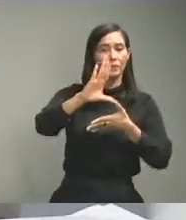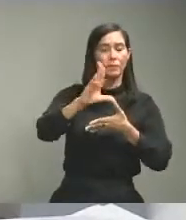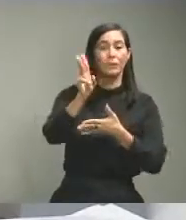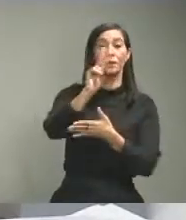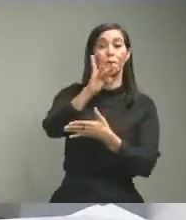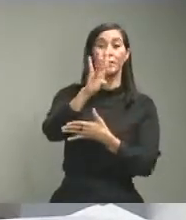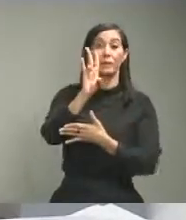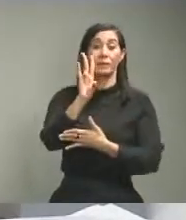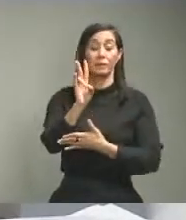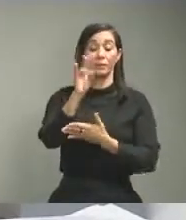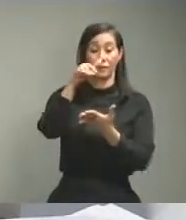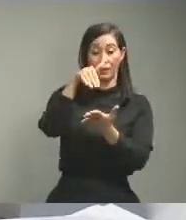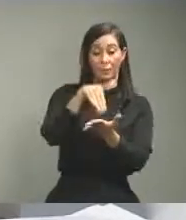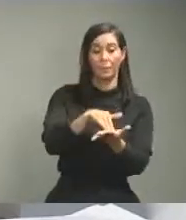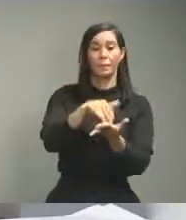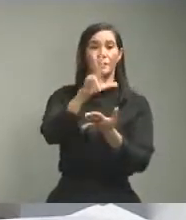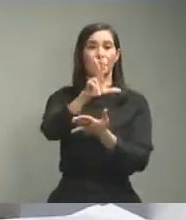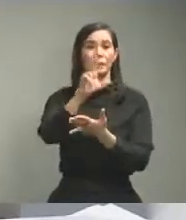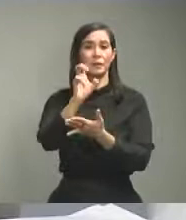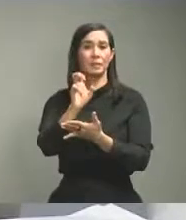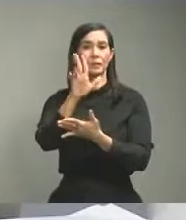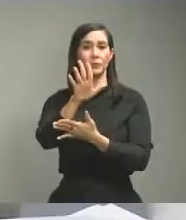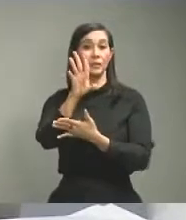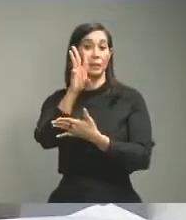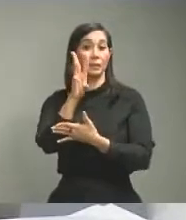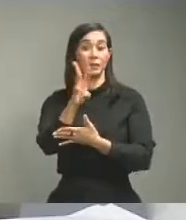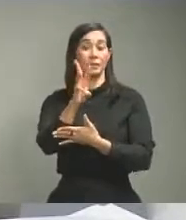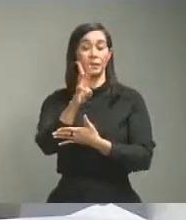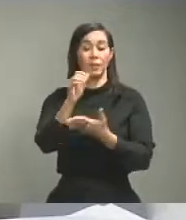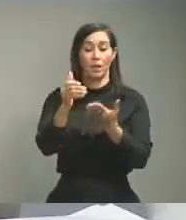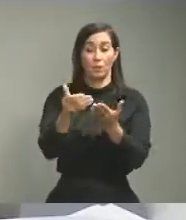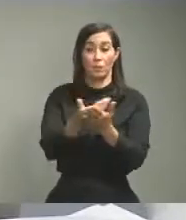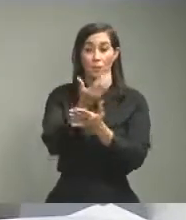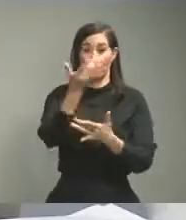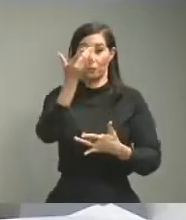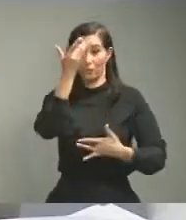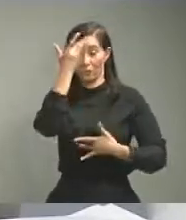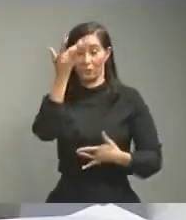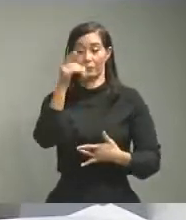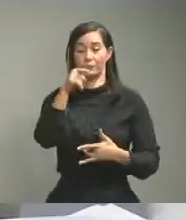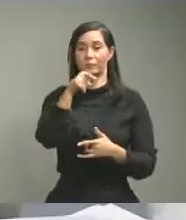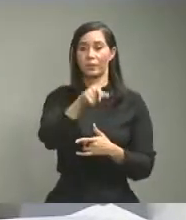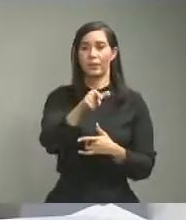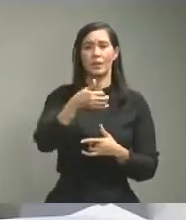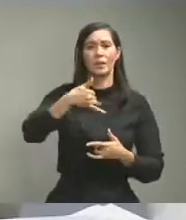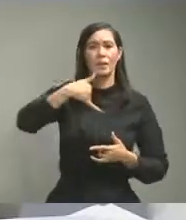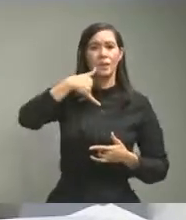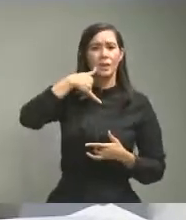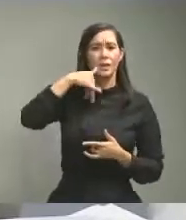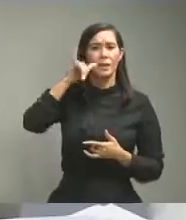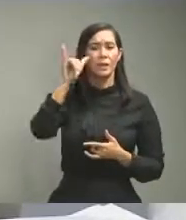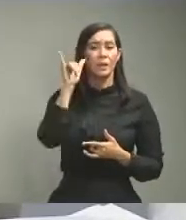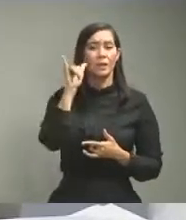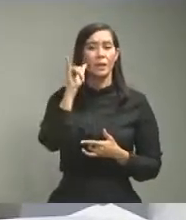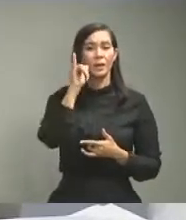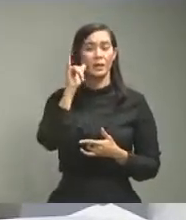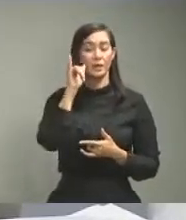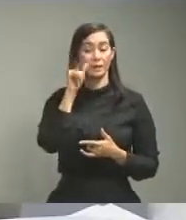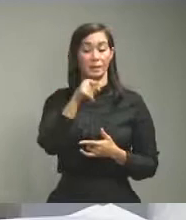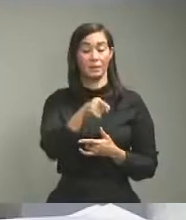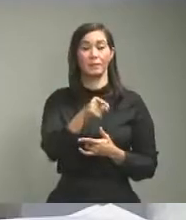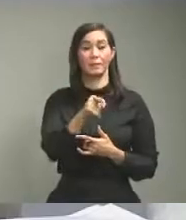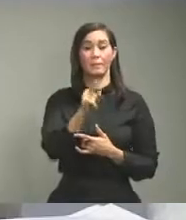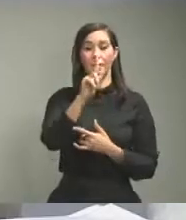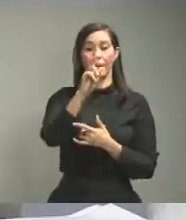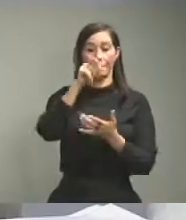27.336 casos de los cuales en el día de ayer ocurrieron